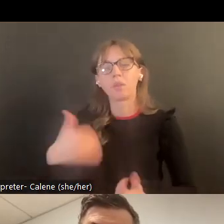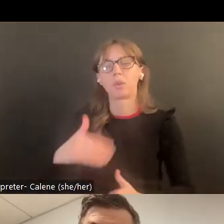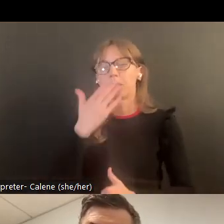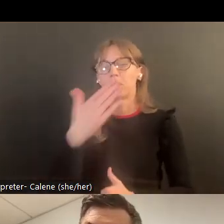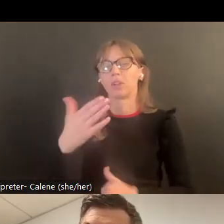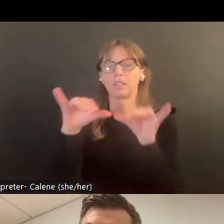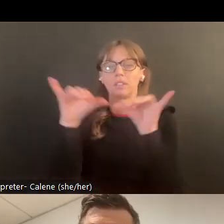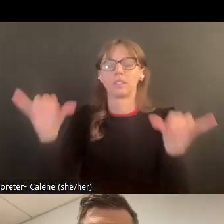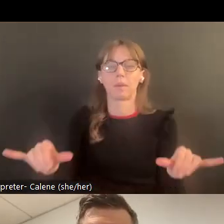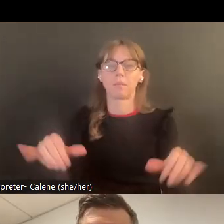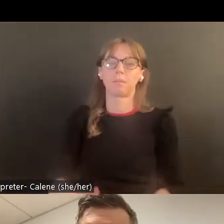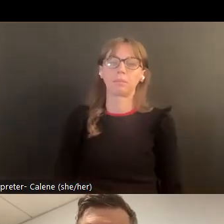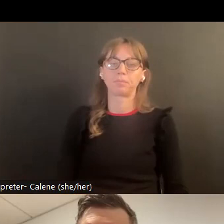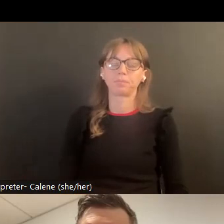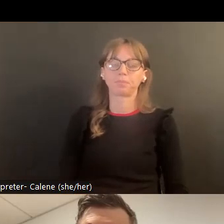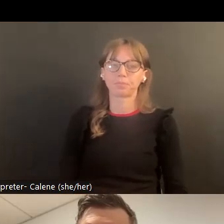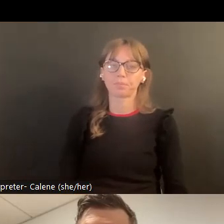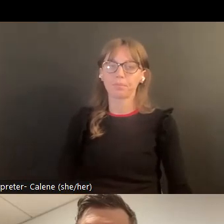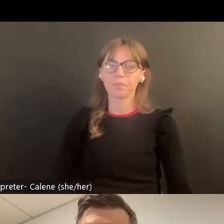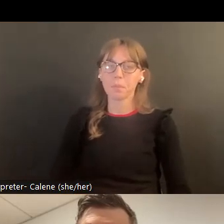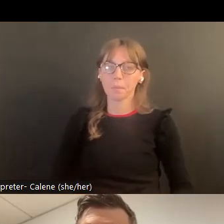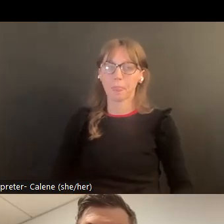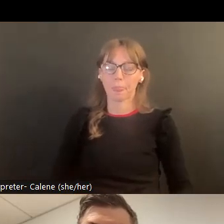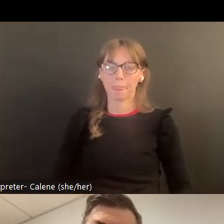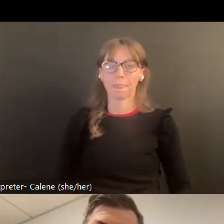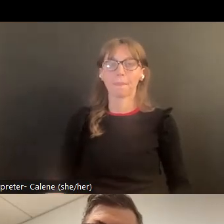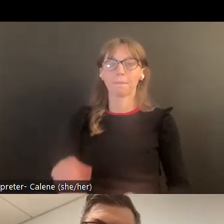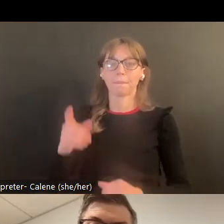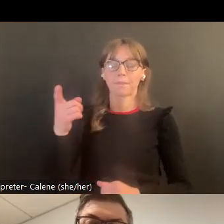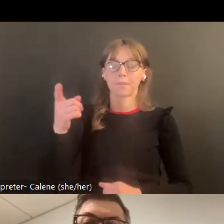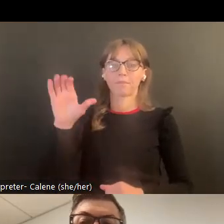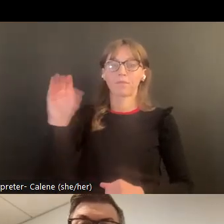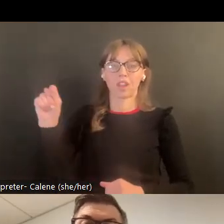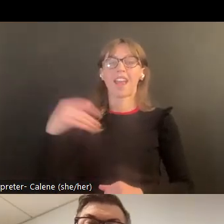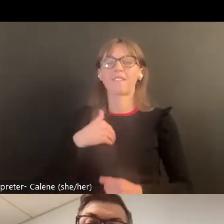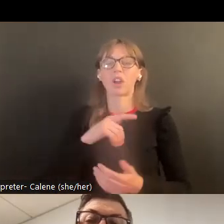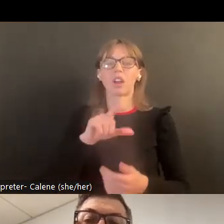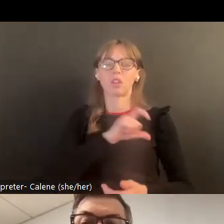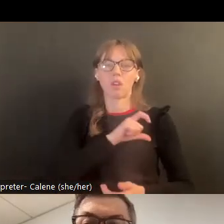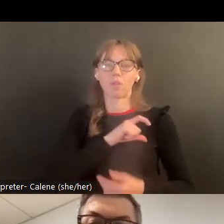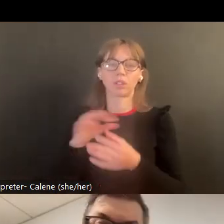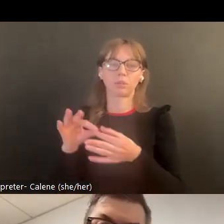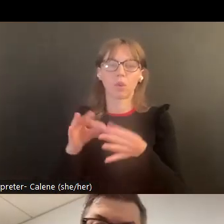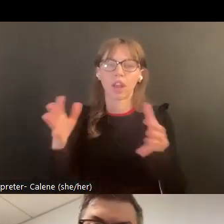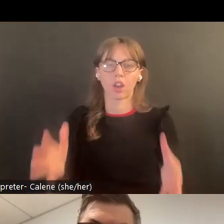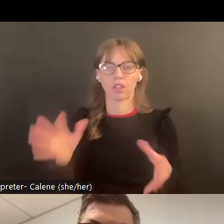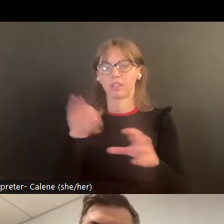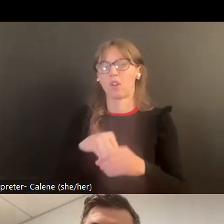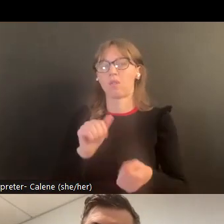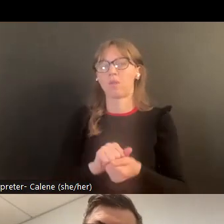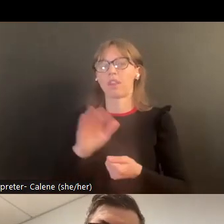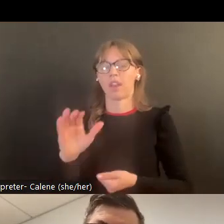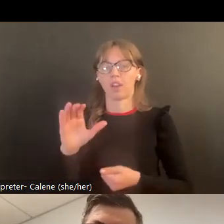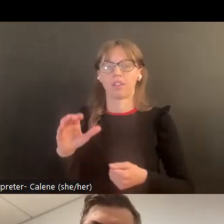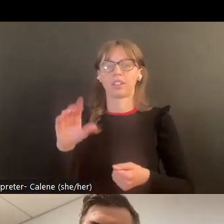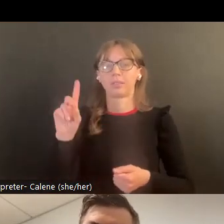y los refiere a la agencia local tienen un buen sistema tienen un coordinador del orden de la